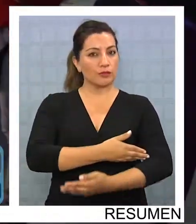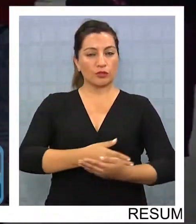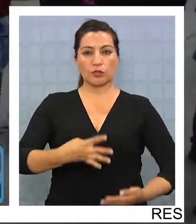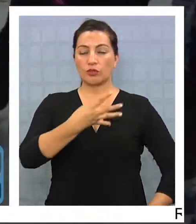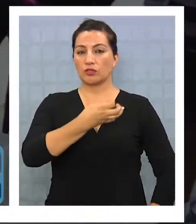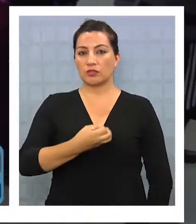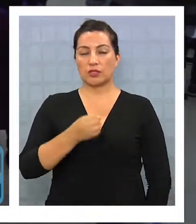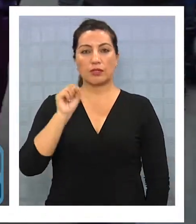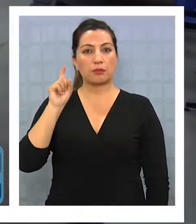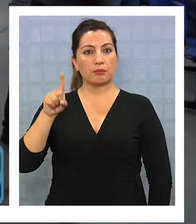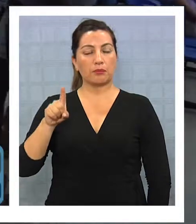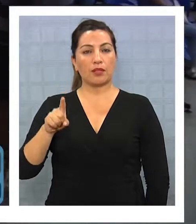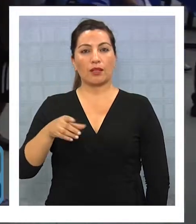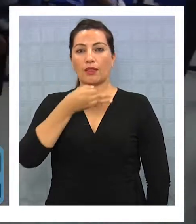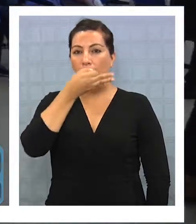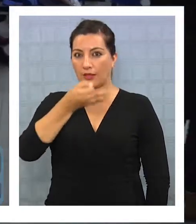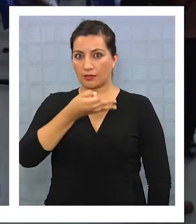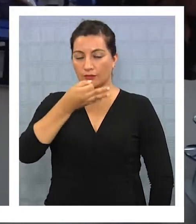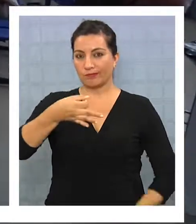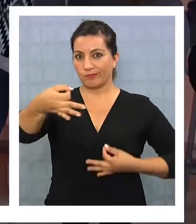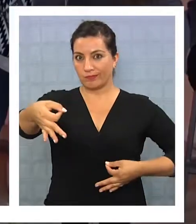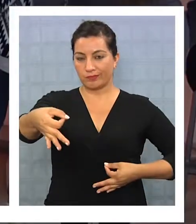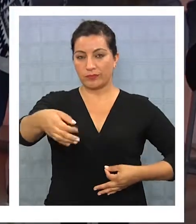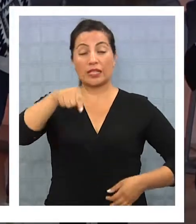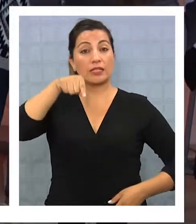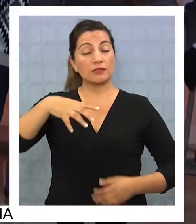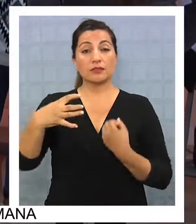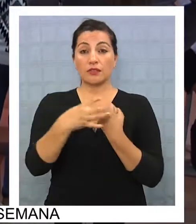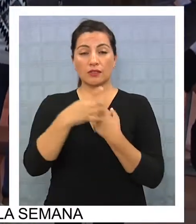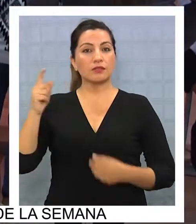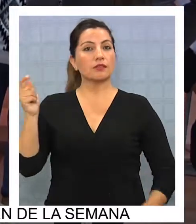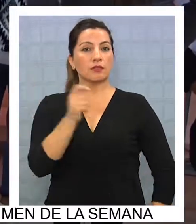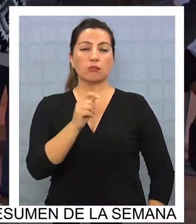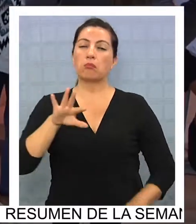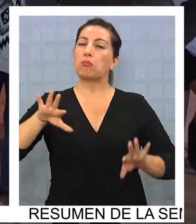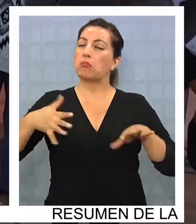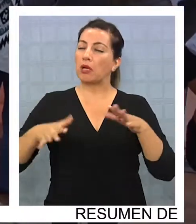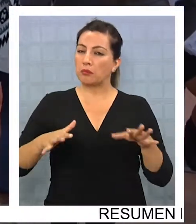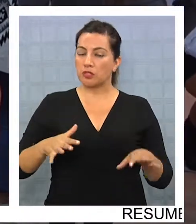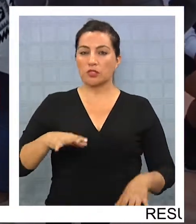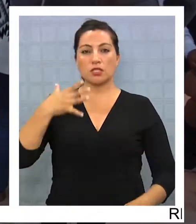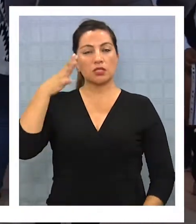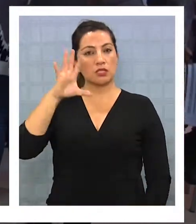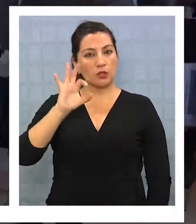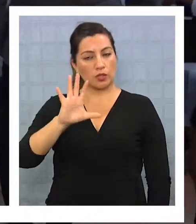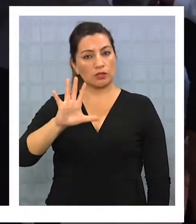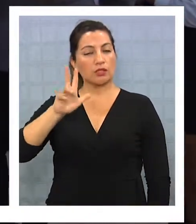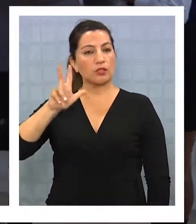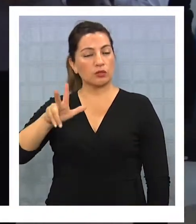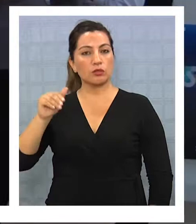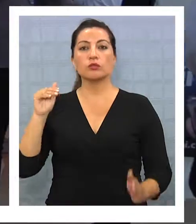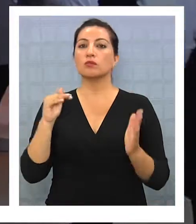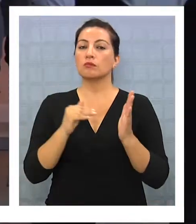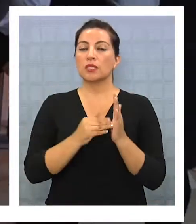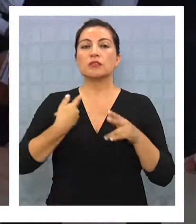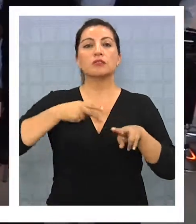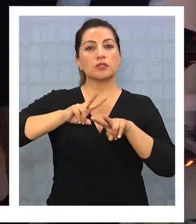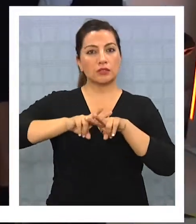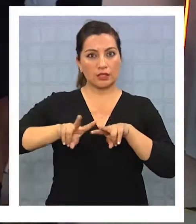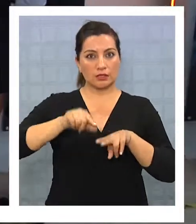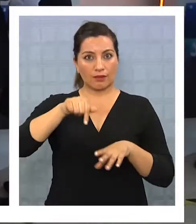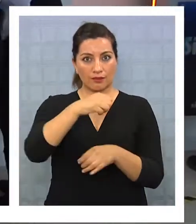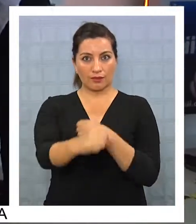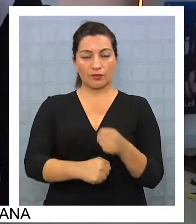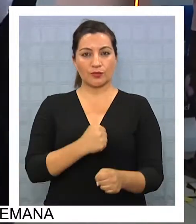realicen cerca de 3.400.000 declaraciones. En el caso de Tarpacá, se calcula que unas 58.000